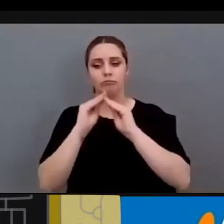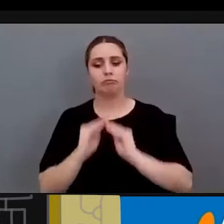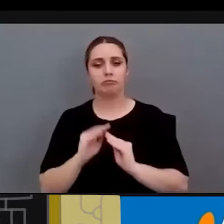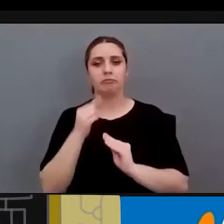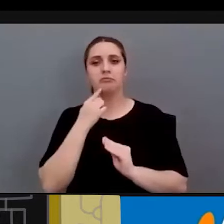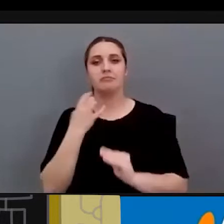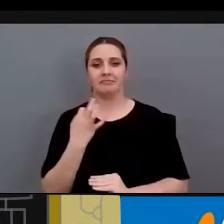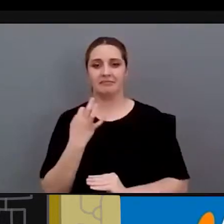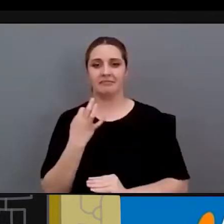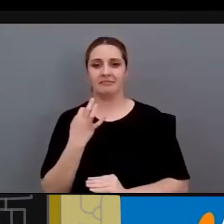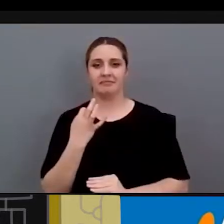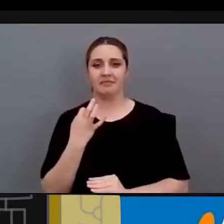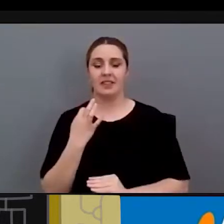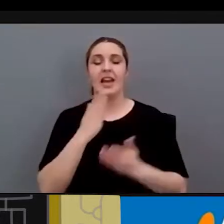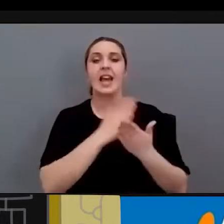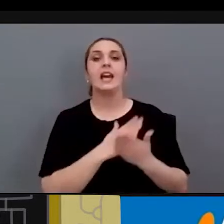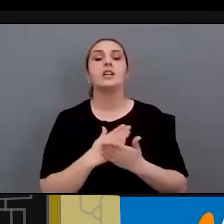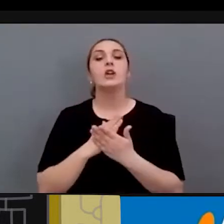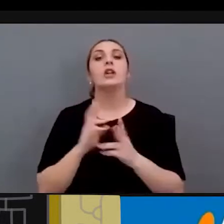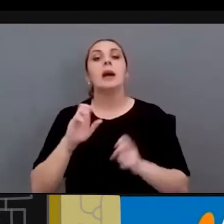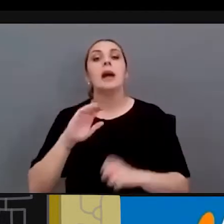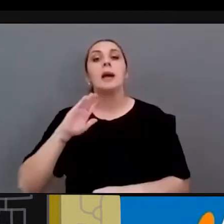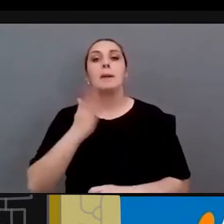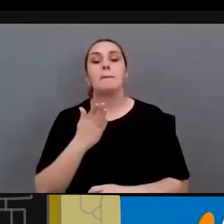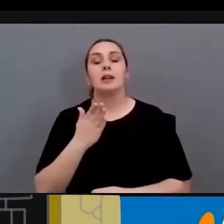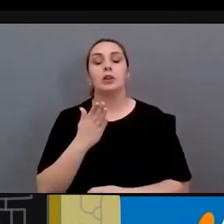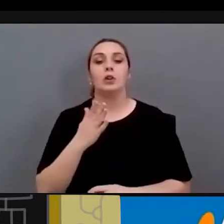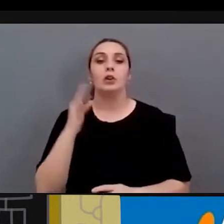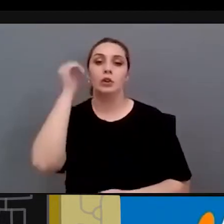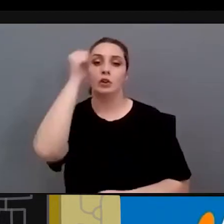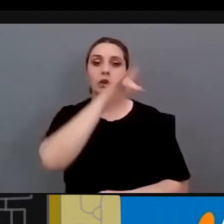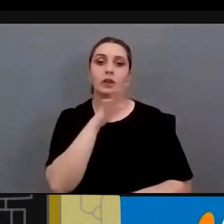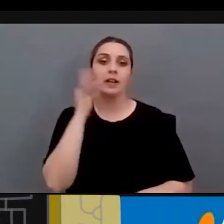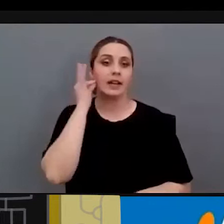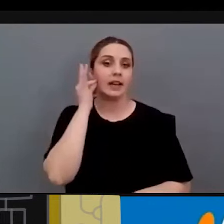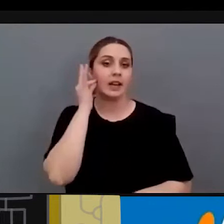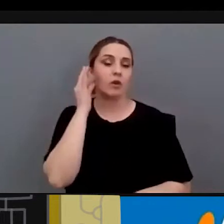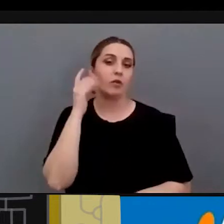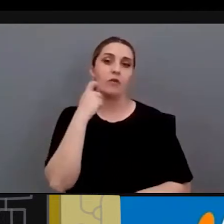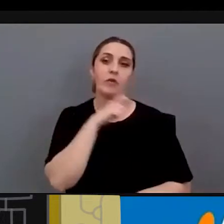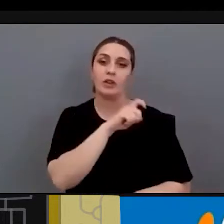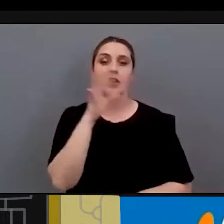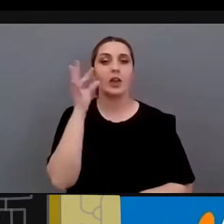que es el estudio sobre impacto de género y accesibilidad que lo promovió la Fundación CERMI Mujeres.